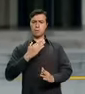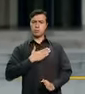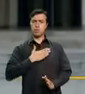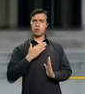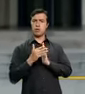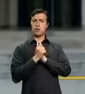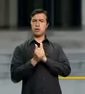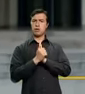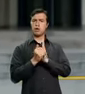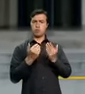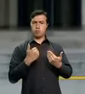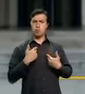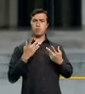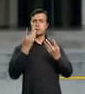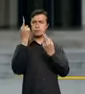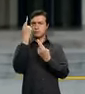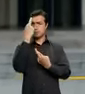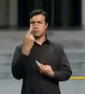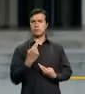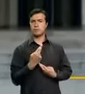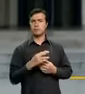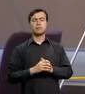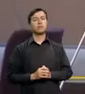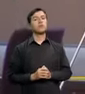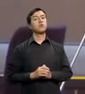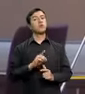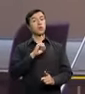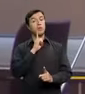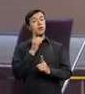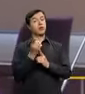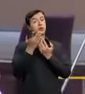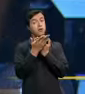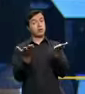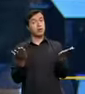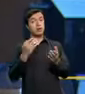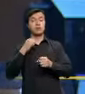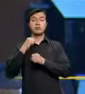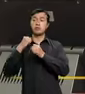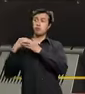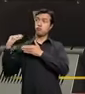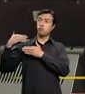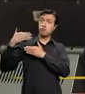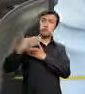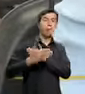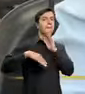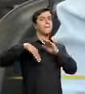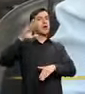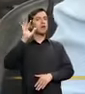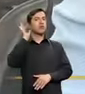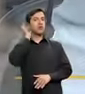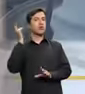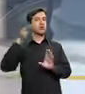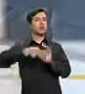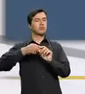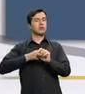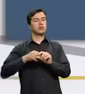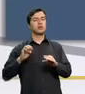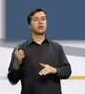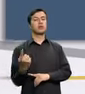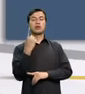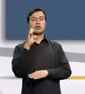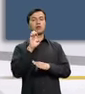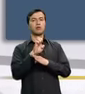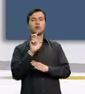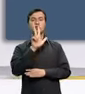reconozca nuestras capacidades y nuestra dignidad. De hecho, en este periodo se ha consolidado la mayor representación femenina en la historia